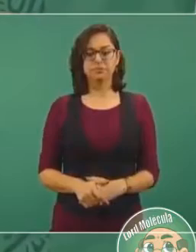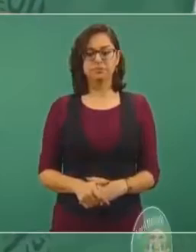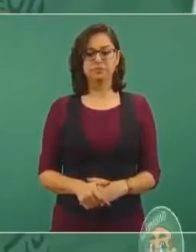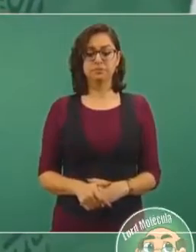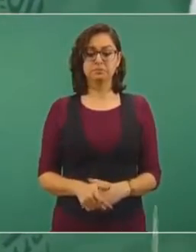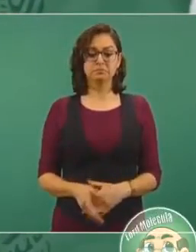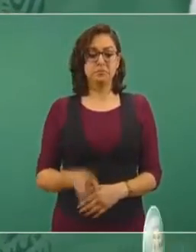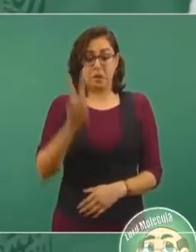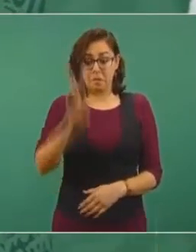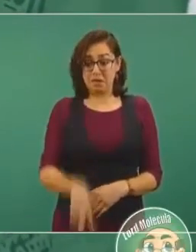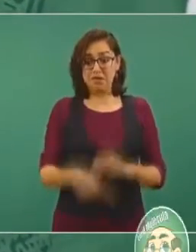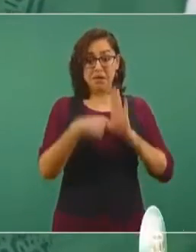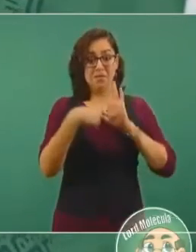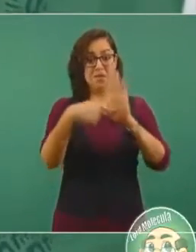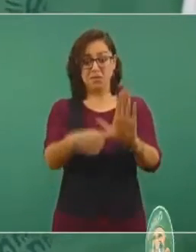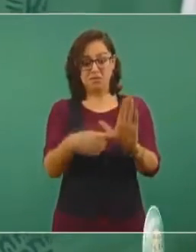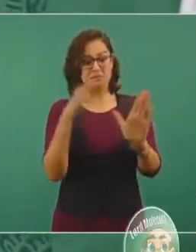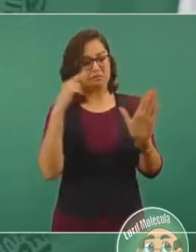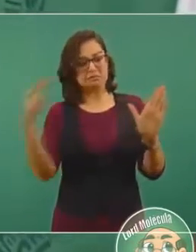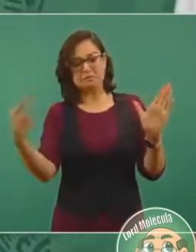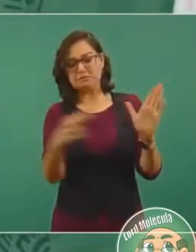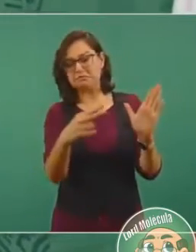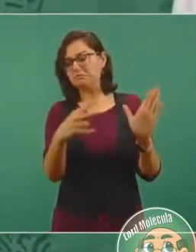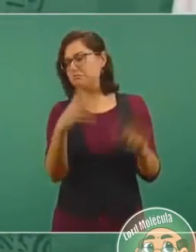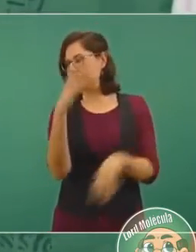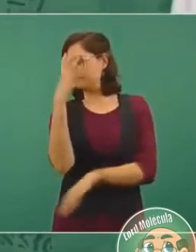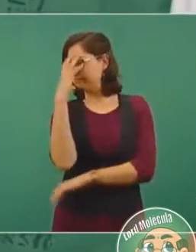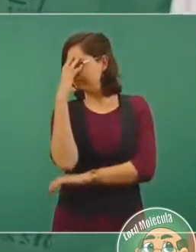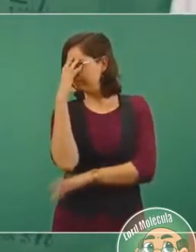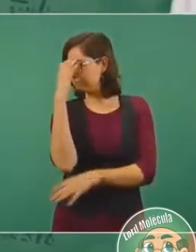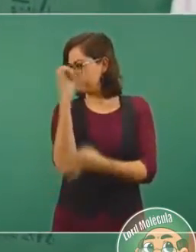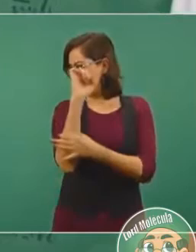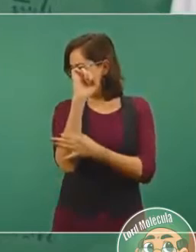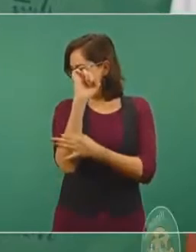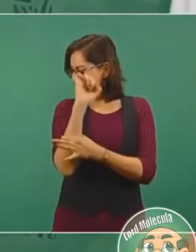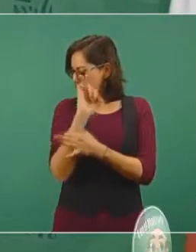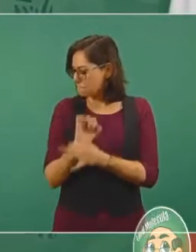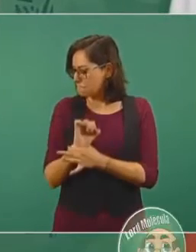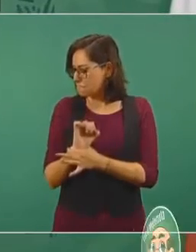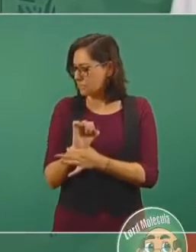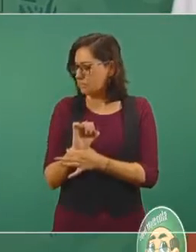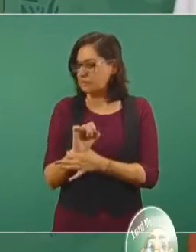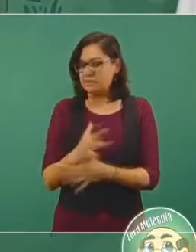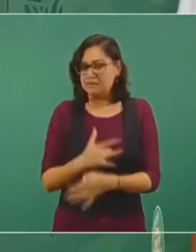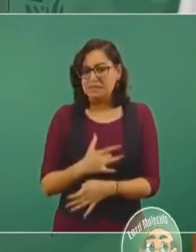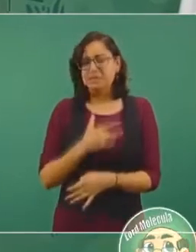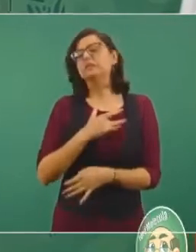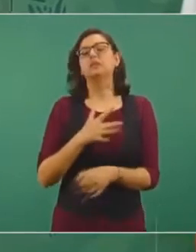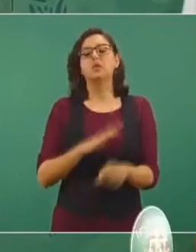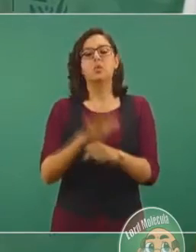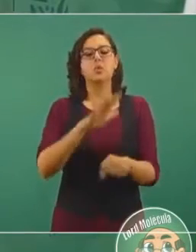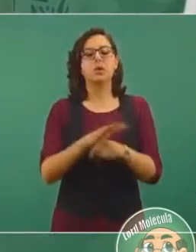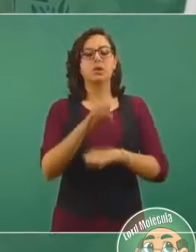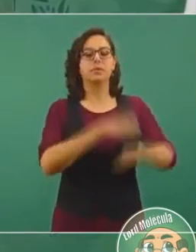vergonzoso, humillante, es el de Iberdrola,